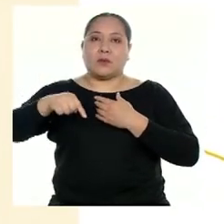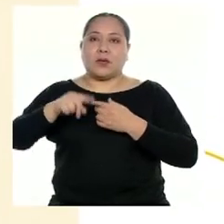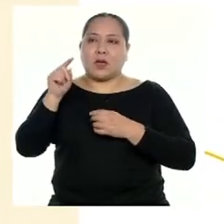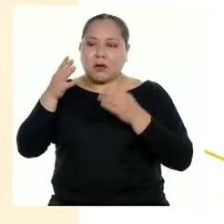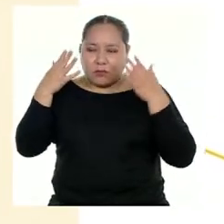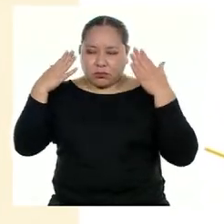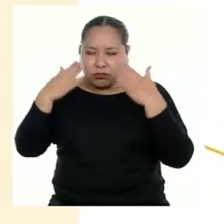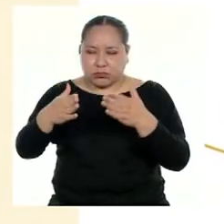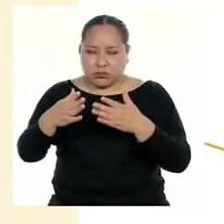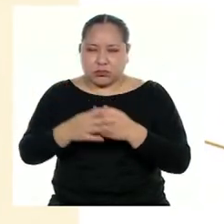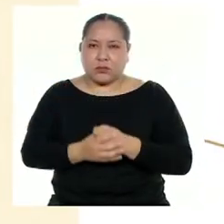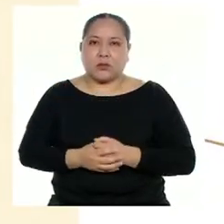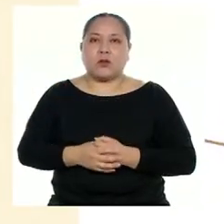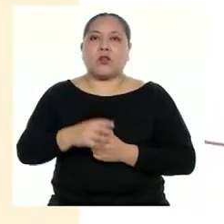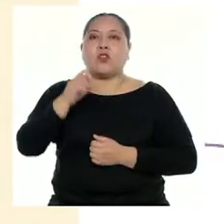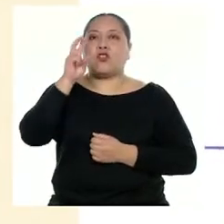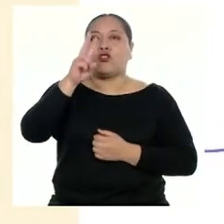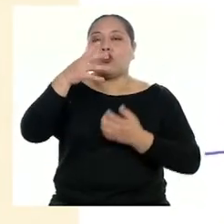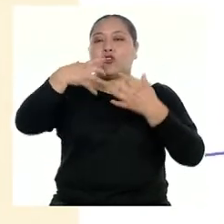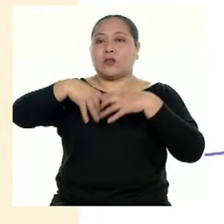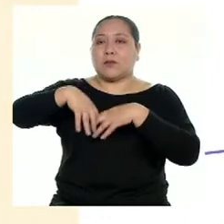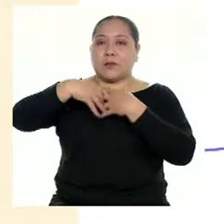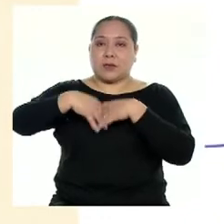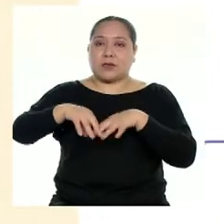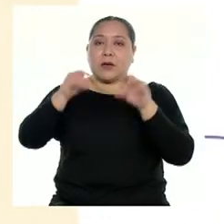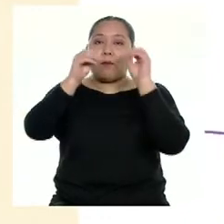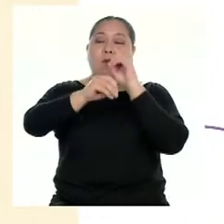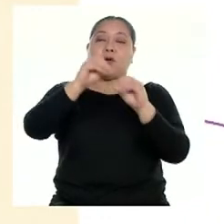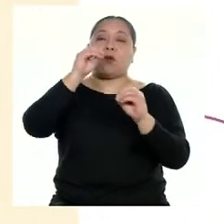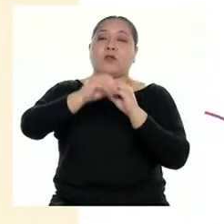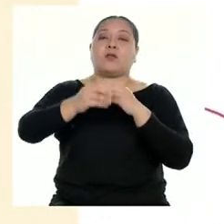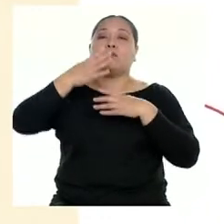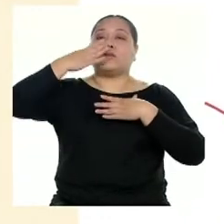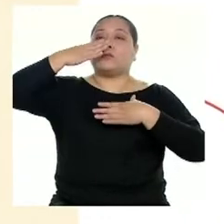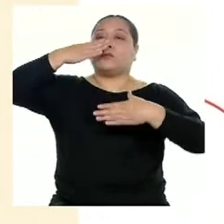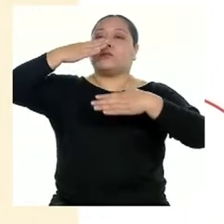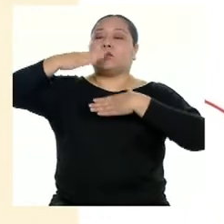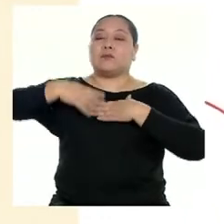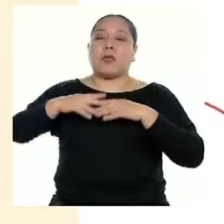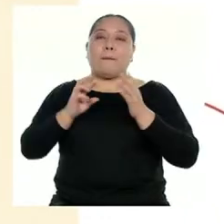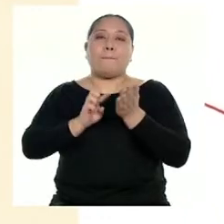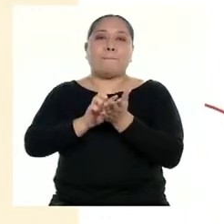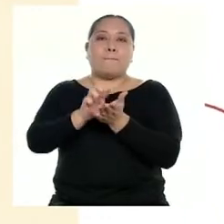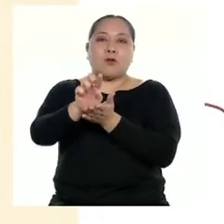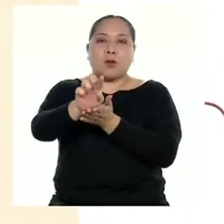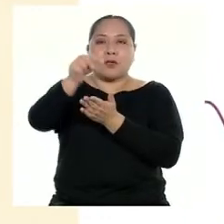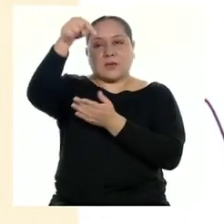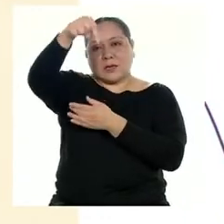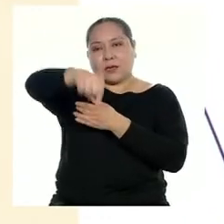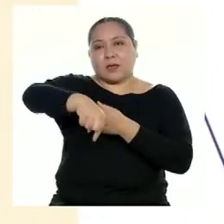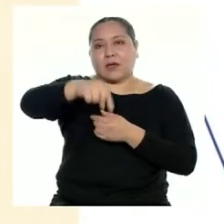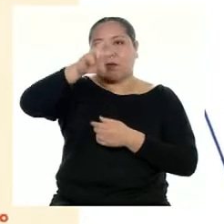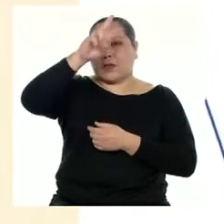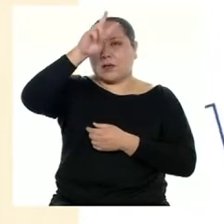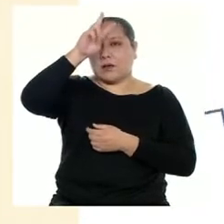concentrado, pues solo dos compañías producen oxígeno de alta pureza en el país.